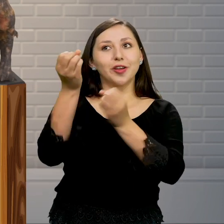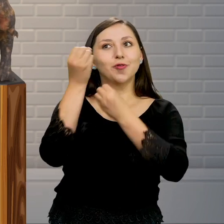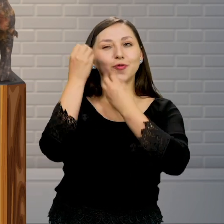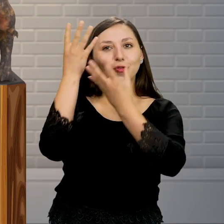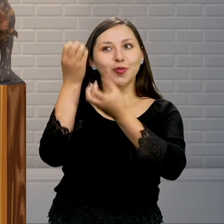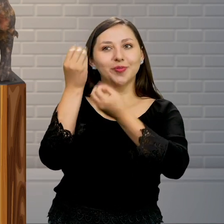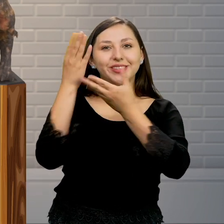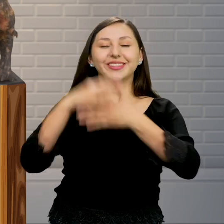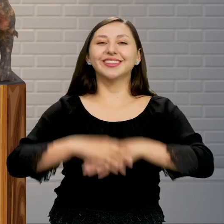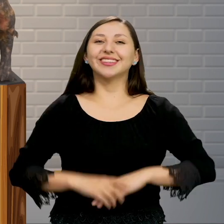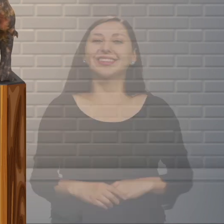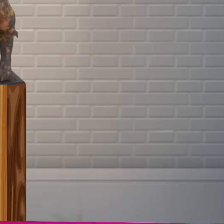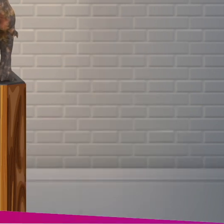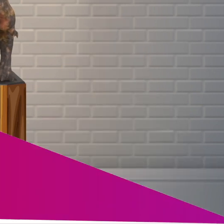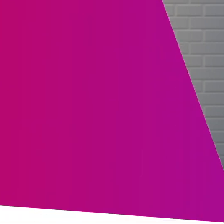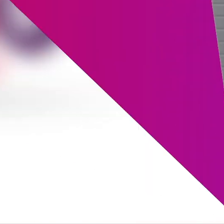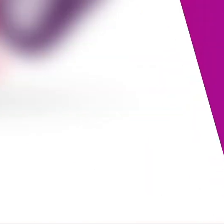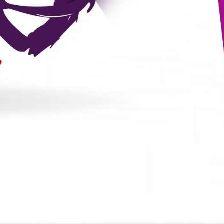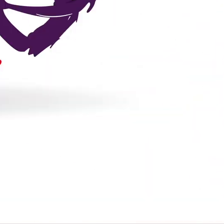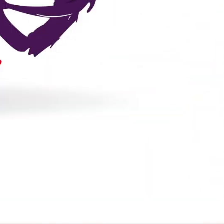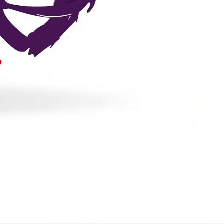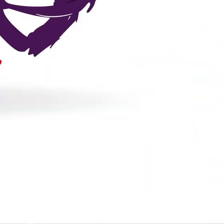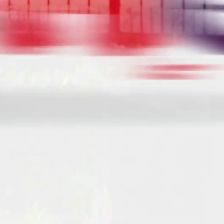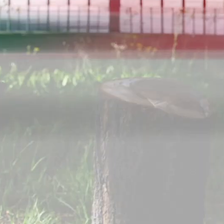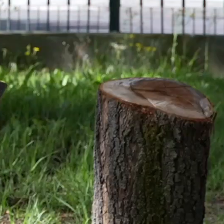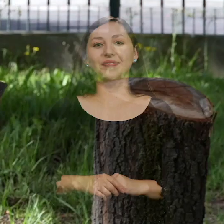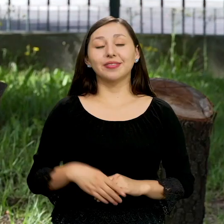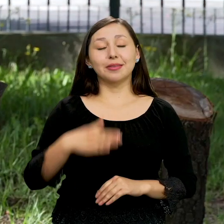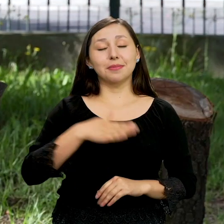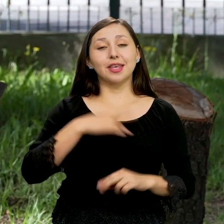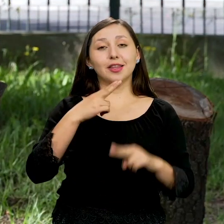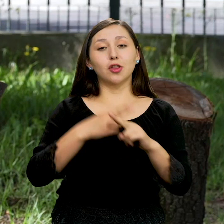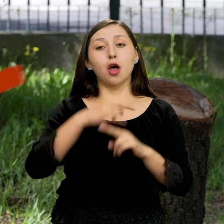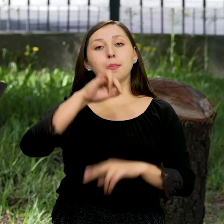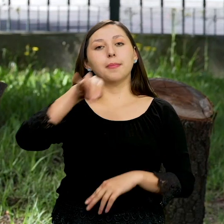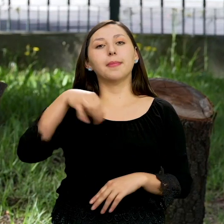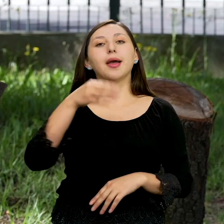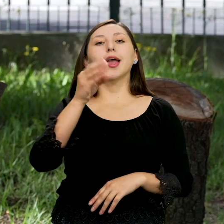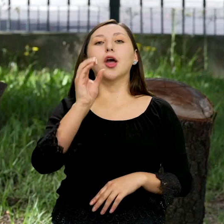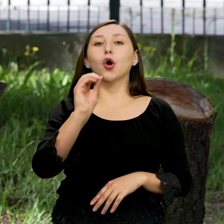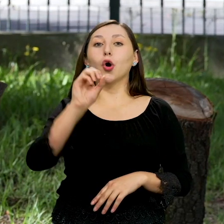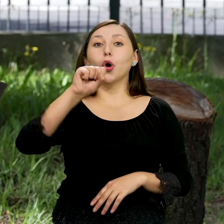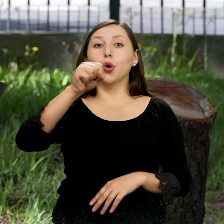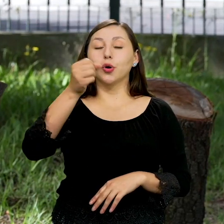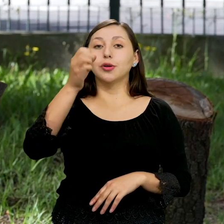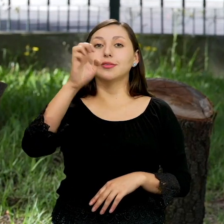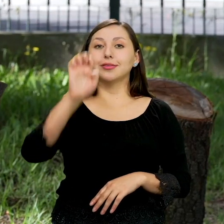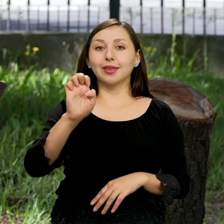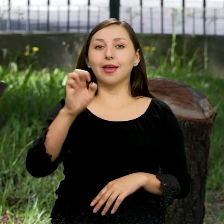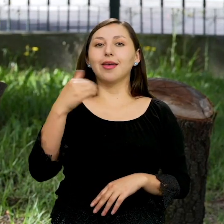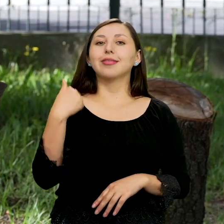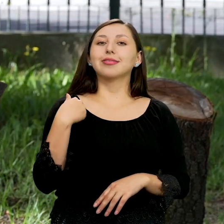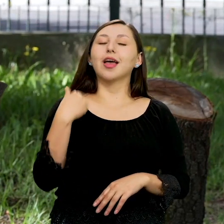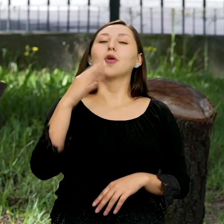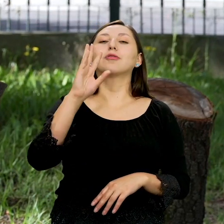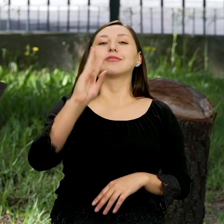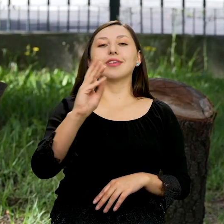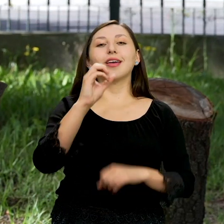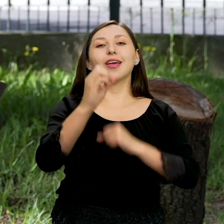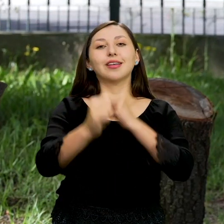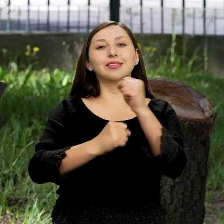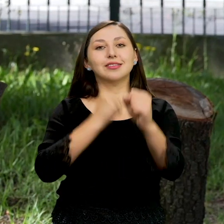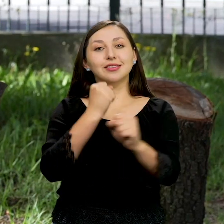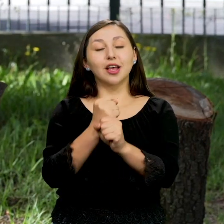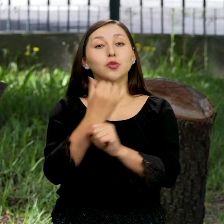señor! ¡Defiéndeme! ¡Defiéndeme! ¡Defiéndeme! Mi nombre es José Ignacio Montúfar Carrera Flores Tengo seis